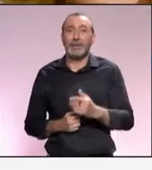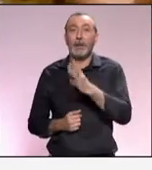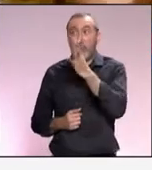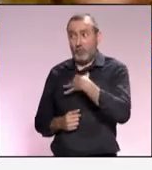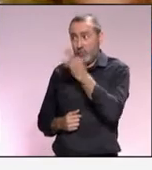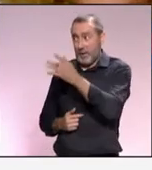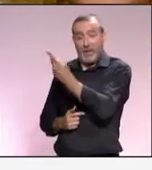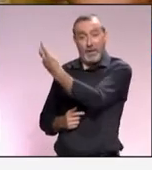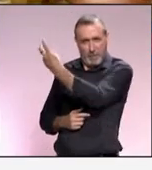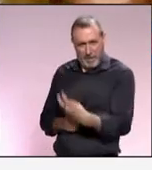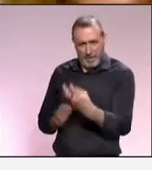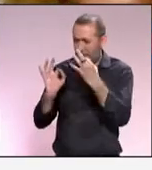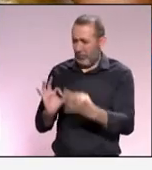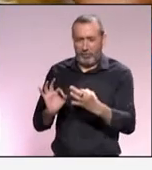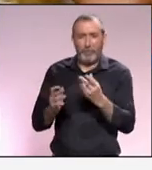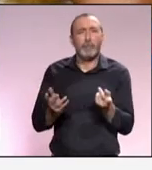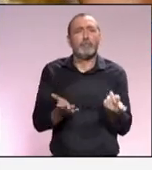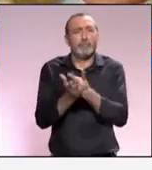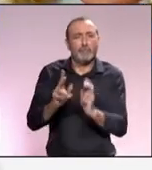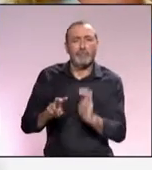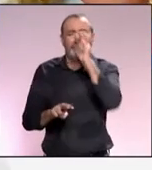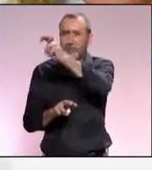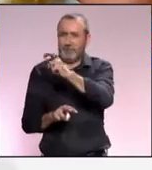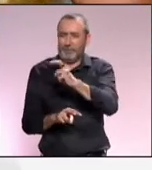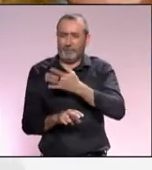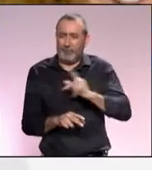prometo que si lo haces no querrás volver a Gotemburgo